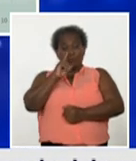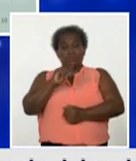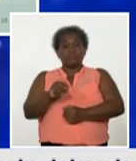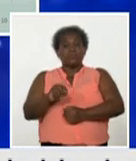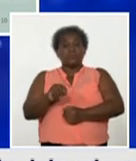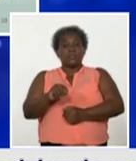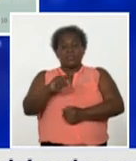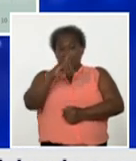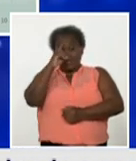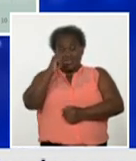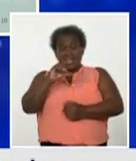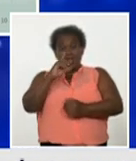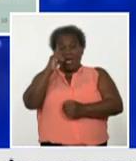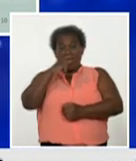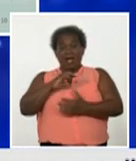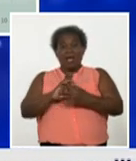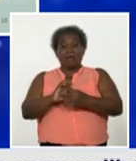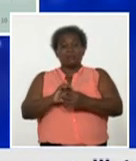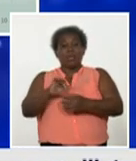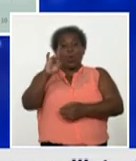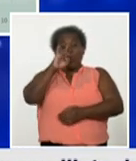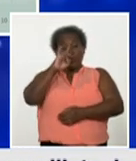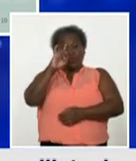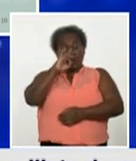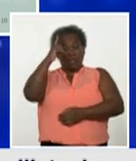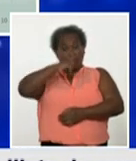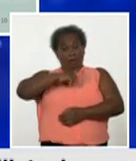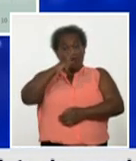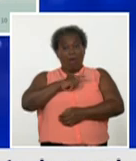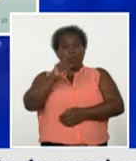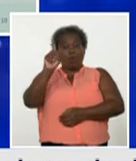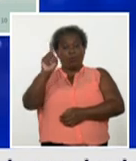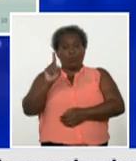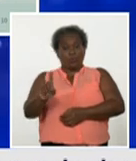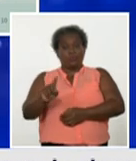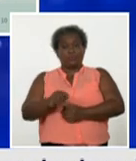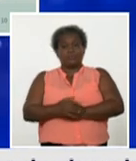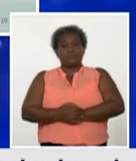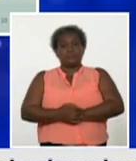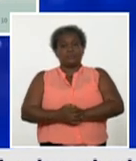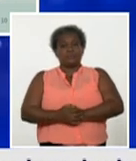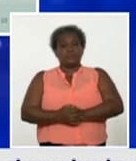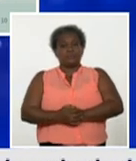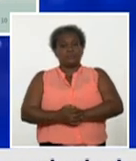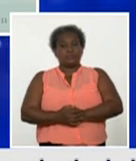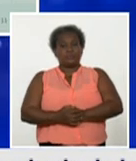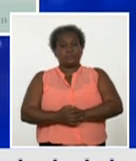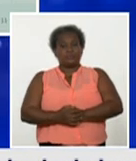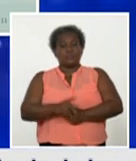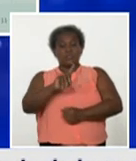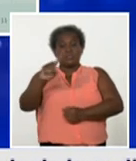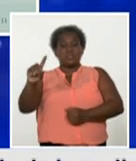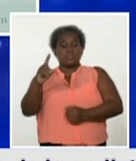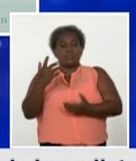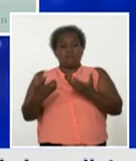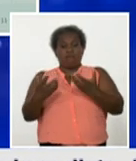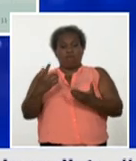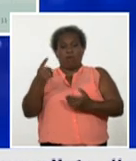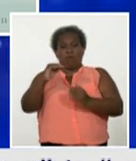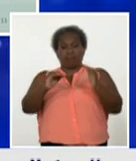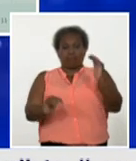zapata unión de reyes y los arabos con uno cada uno cienfuegos disminuyen un caso